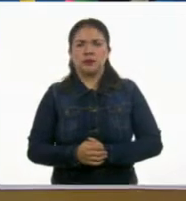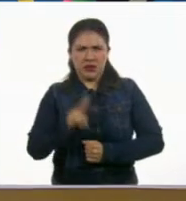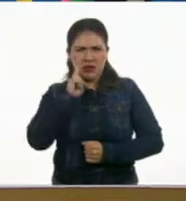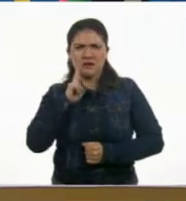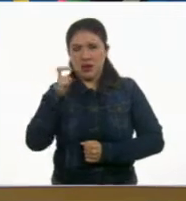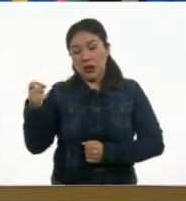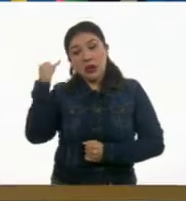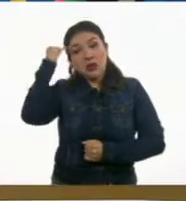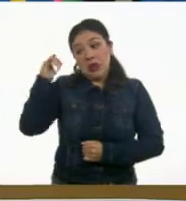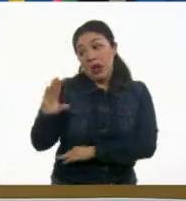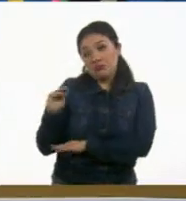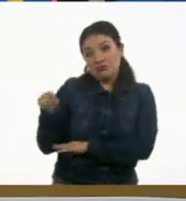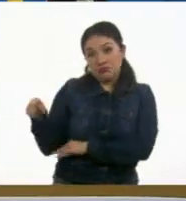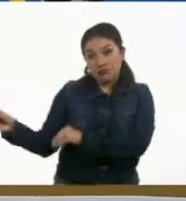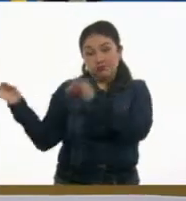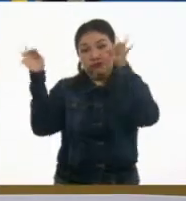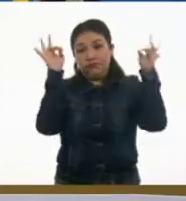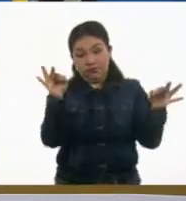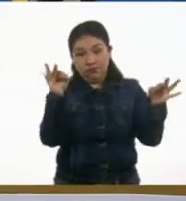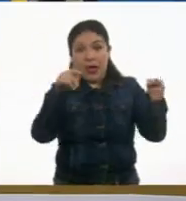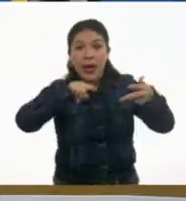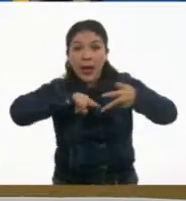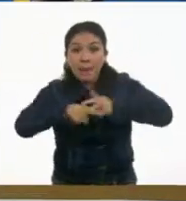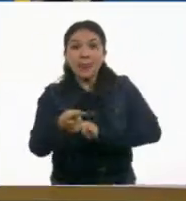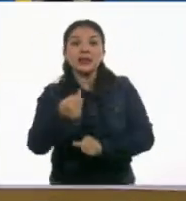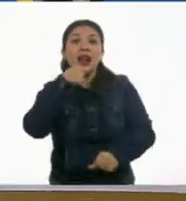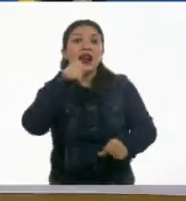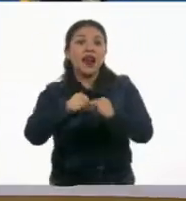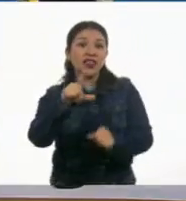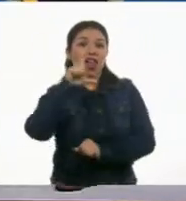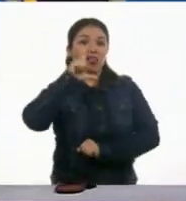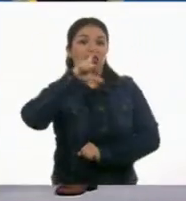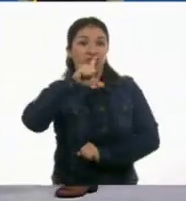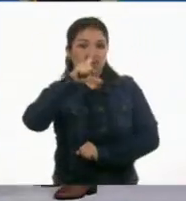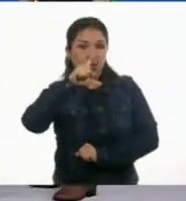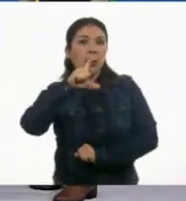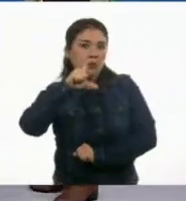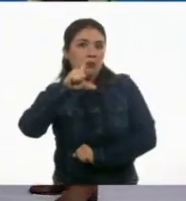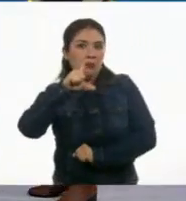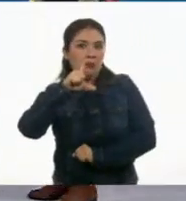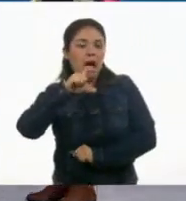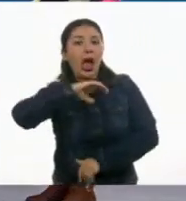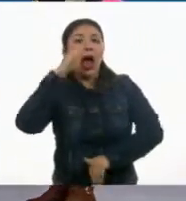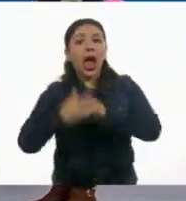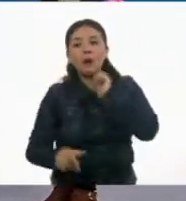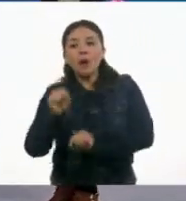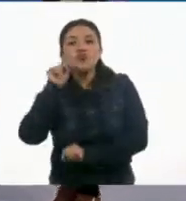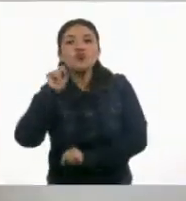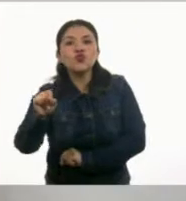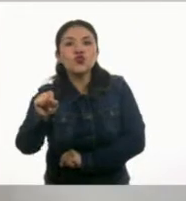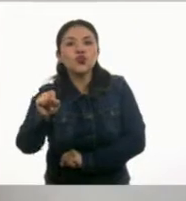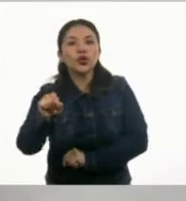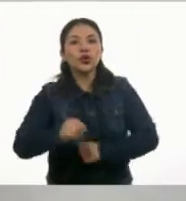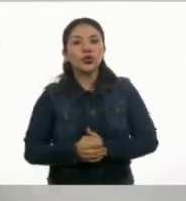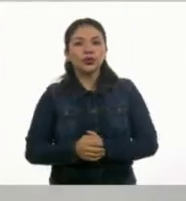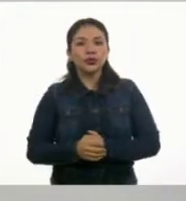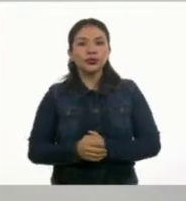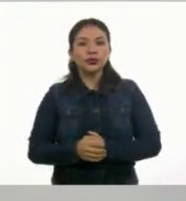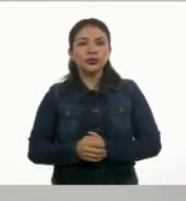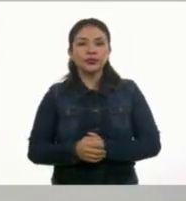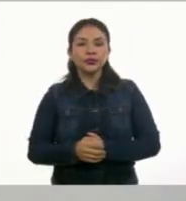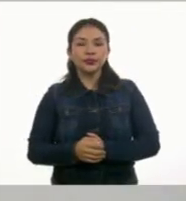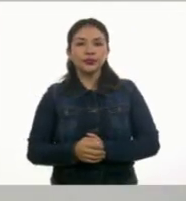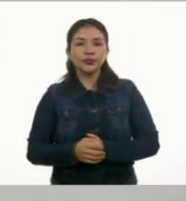Esta es la propuesta de Esta oración inicia con una mayúscula. Y termina con un punto. Inicia con una